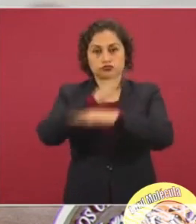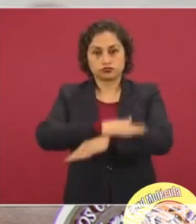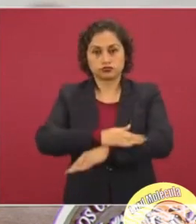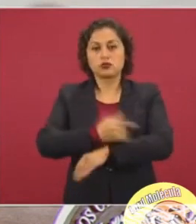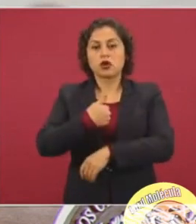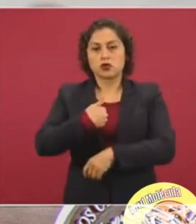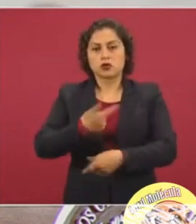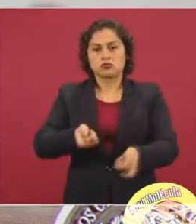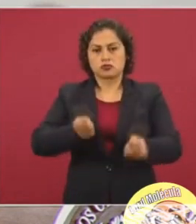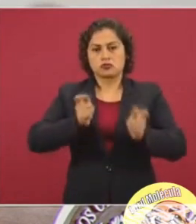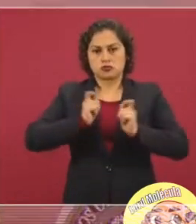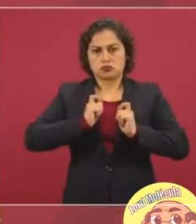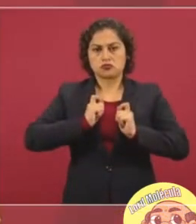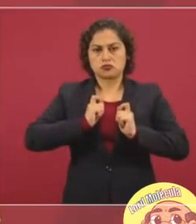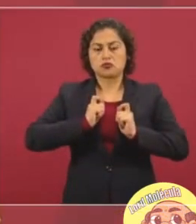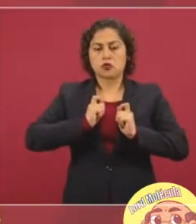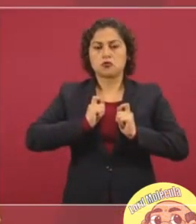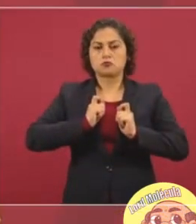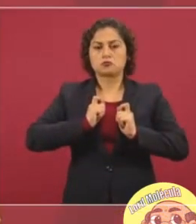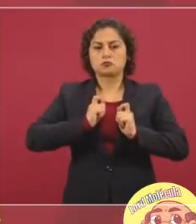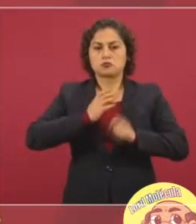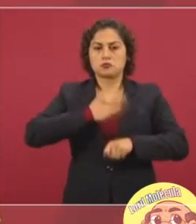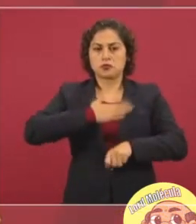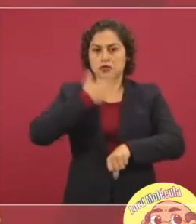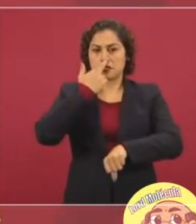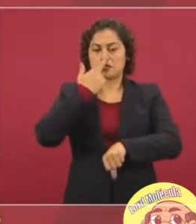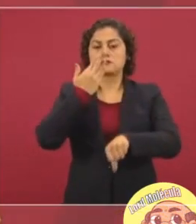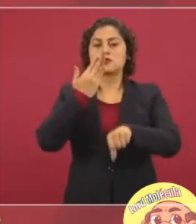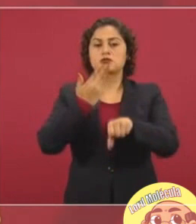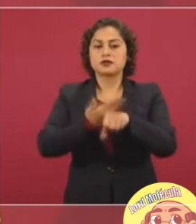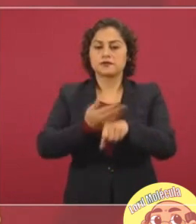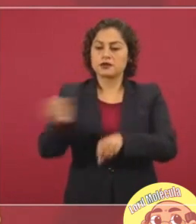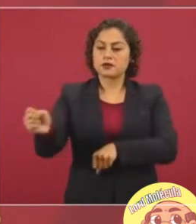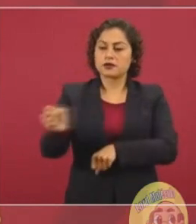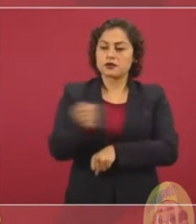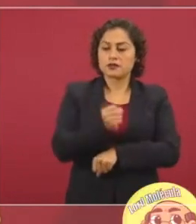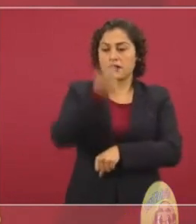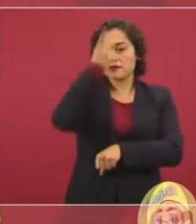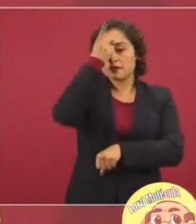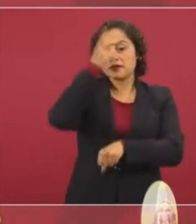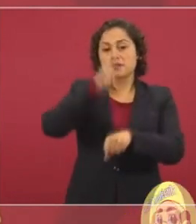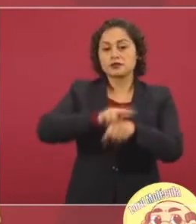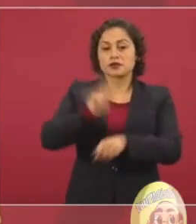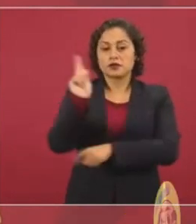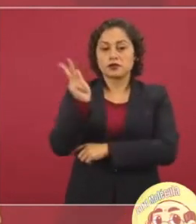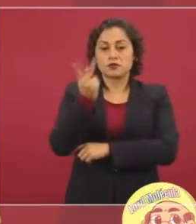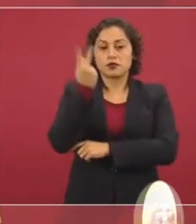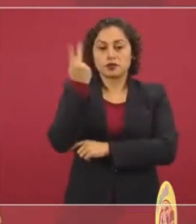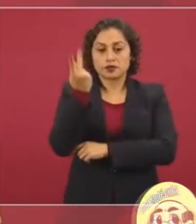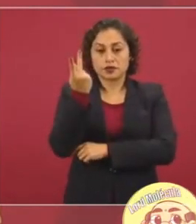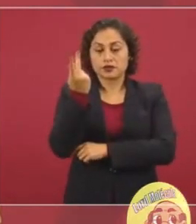nombrar al director del Politécnico. Así está